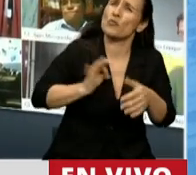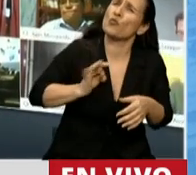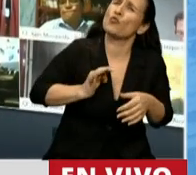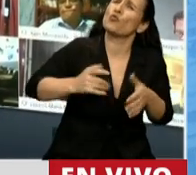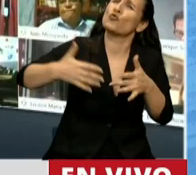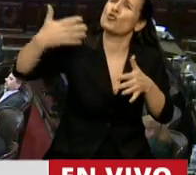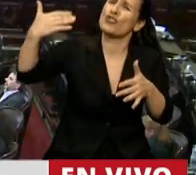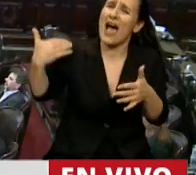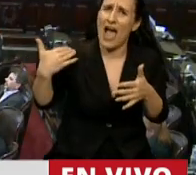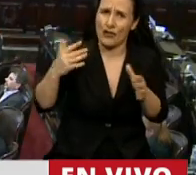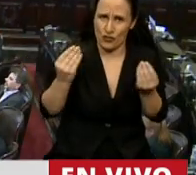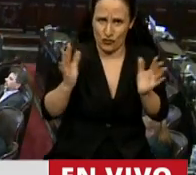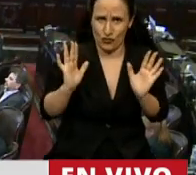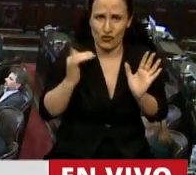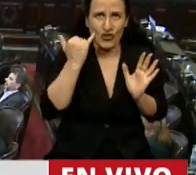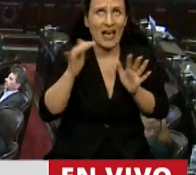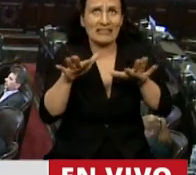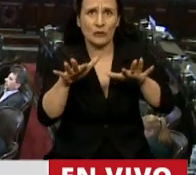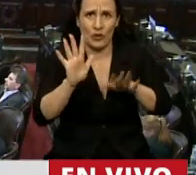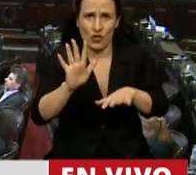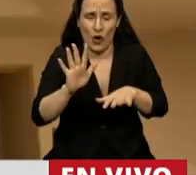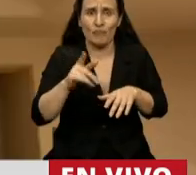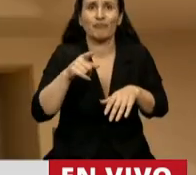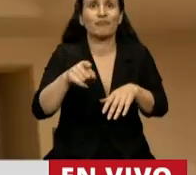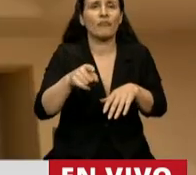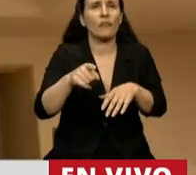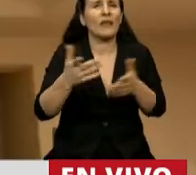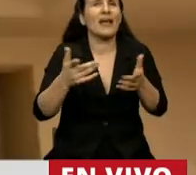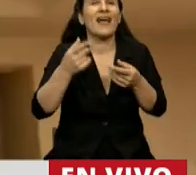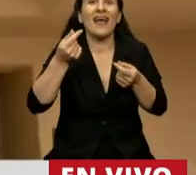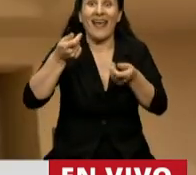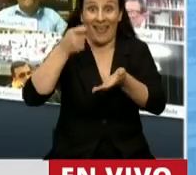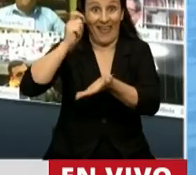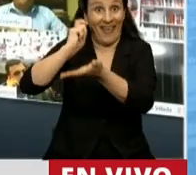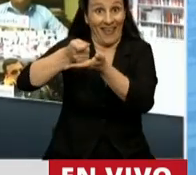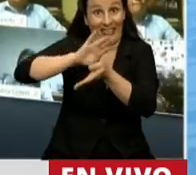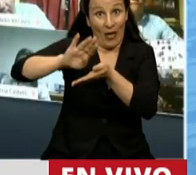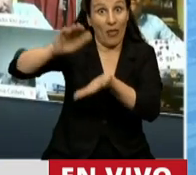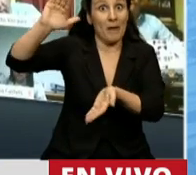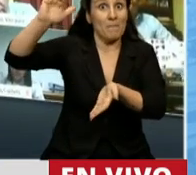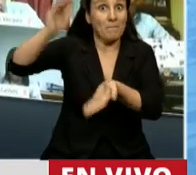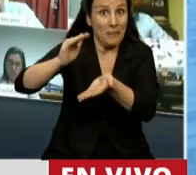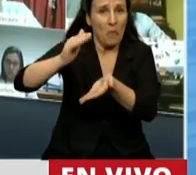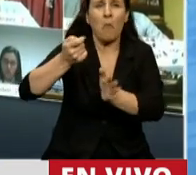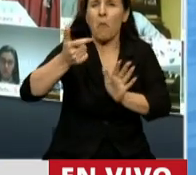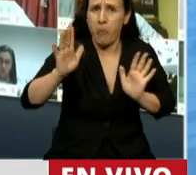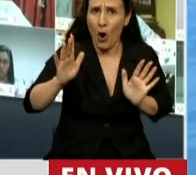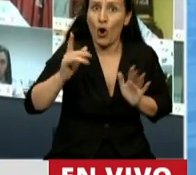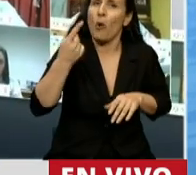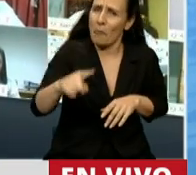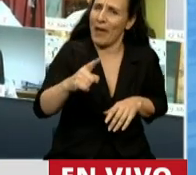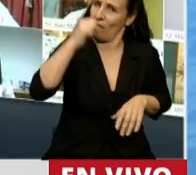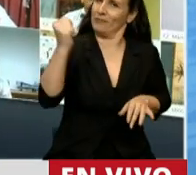años. Es más, la quita de capital es muy poca, pero es muy significativo. ¿No es cierto? Muy